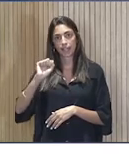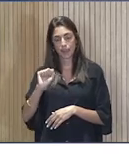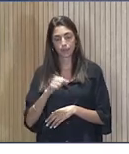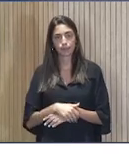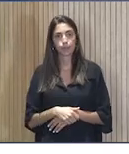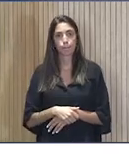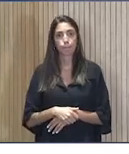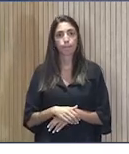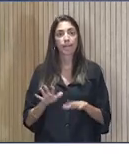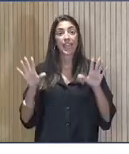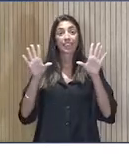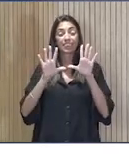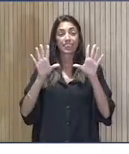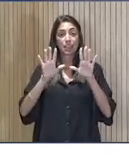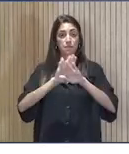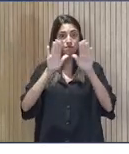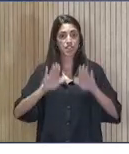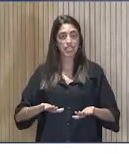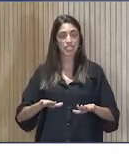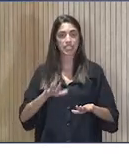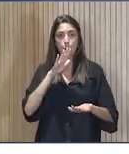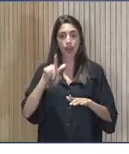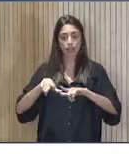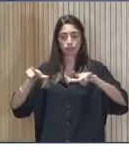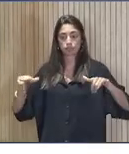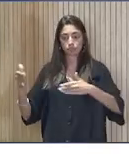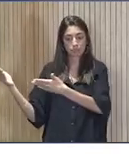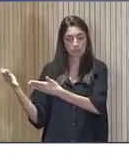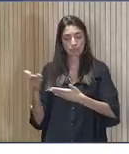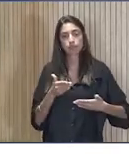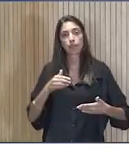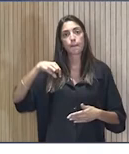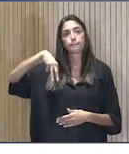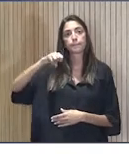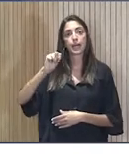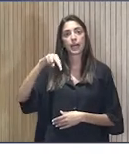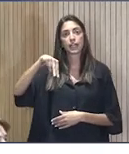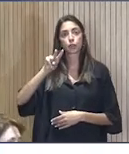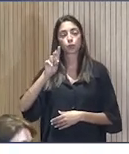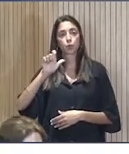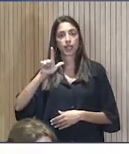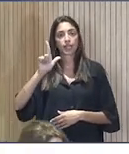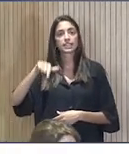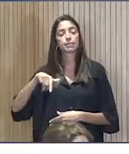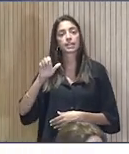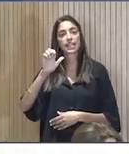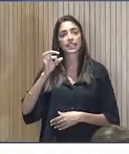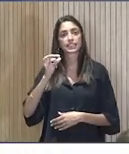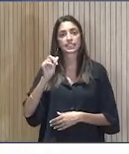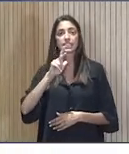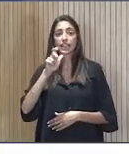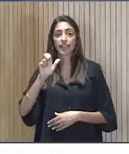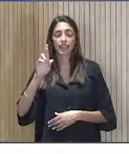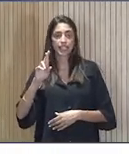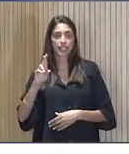Los diez finalistas. Invito al escenario, por favor, a mi amigo Manuel Bretón y a Esther Sevilla, directora de proyectos sociales